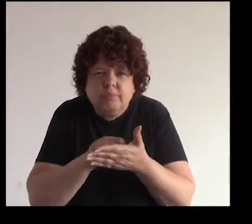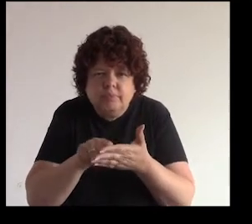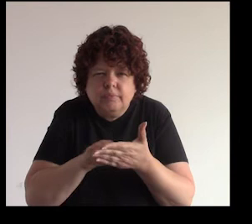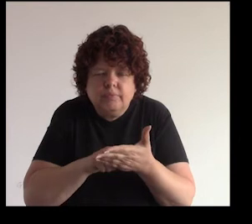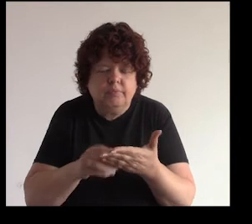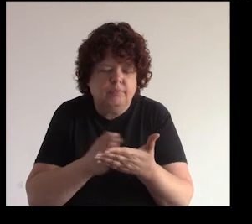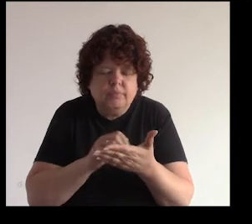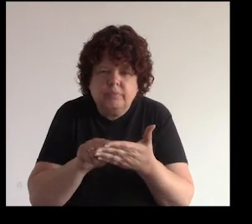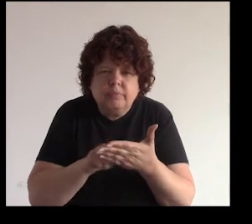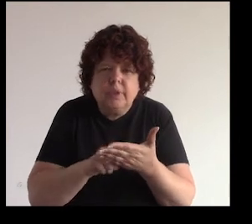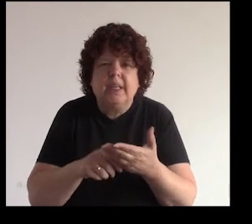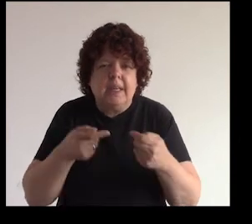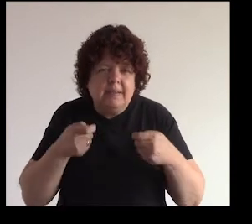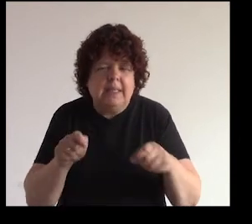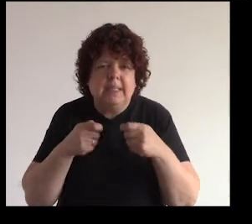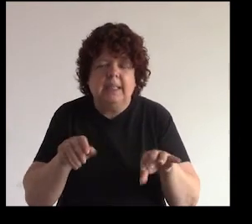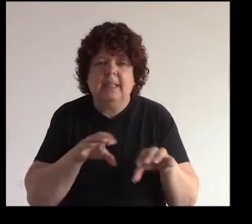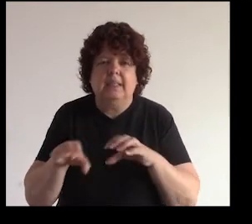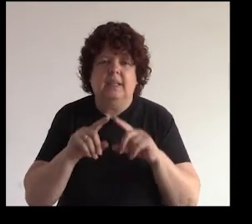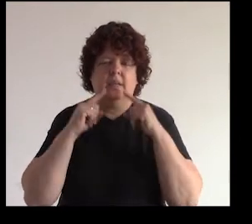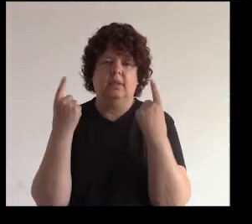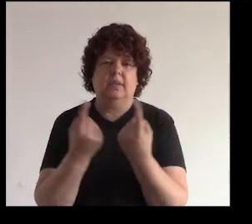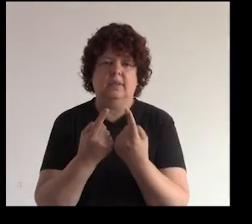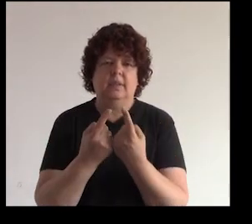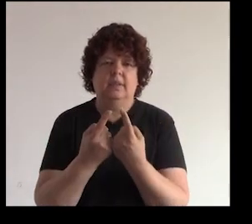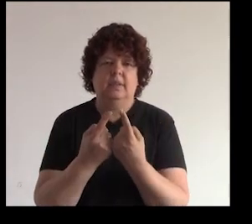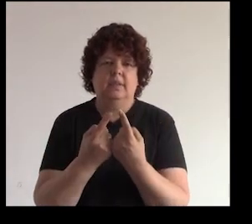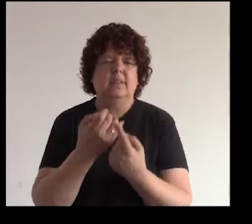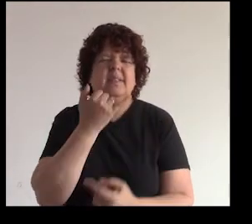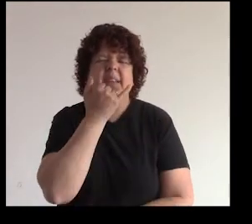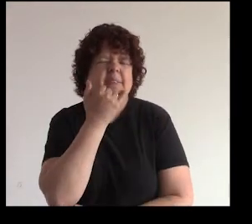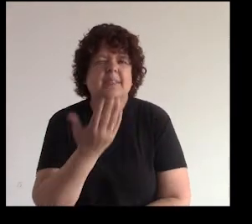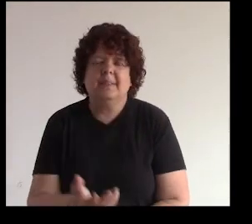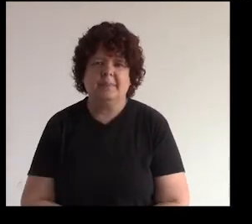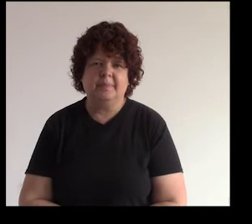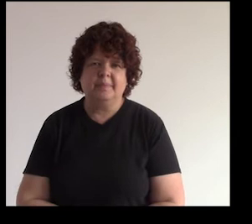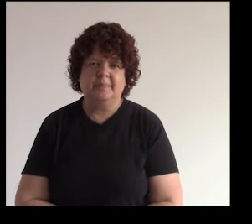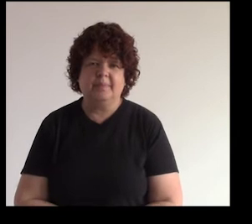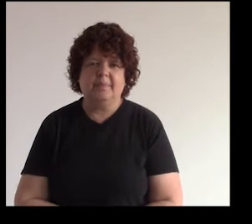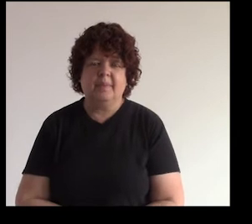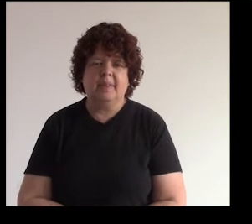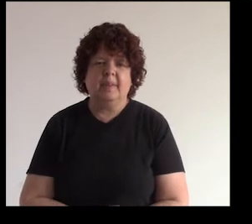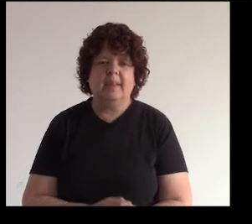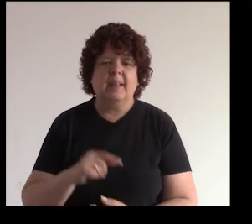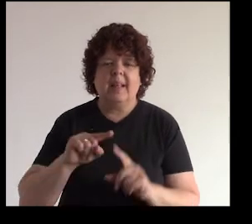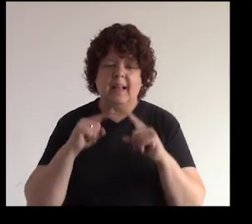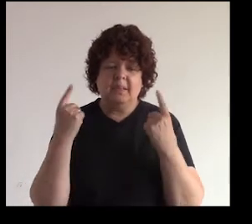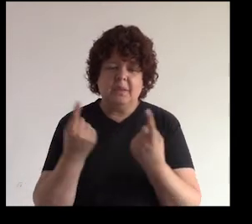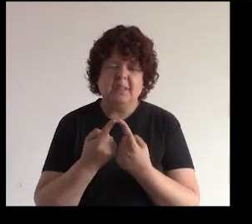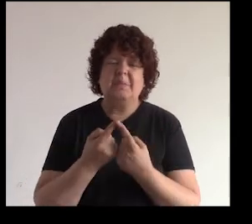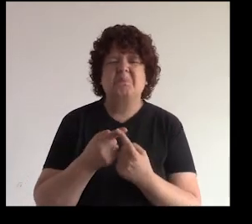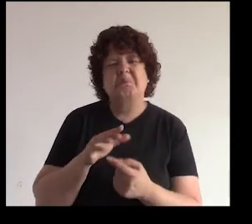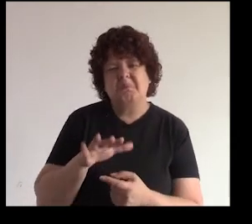de todo y voy a hacer voy a intentar hacer la torta y adivinen qué va a pasar la torta me va a salir